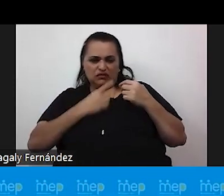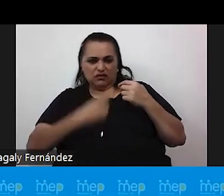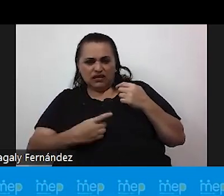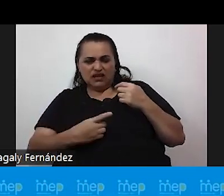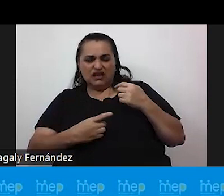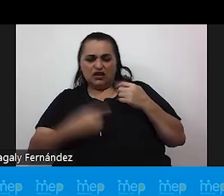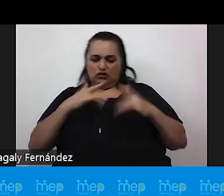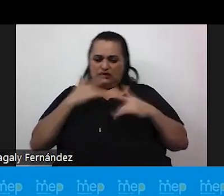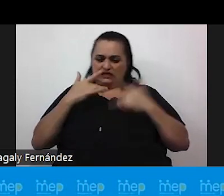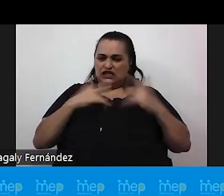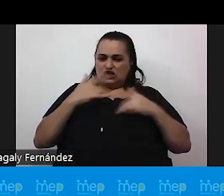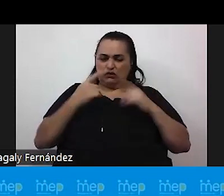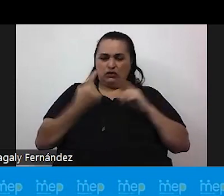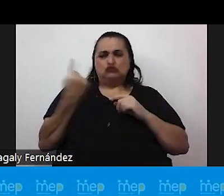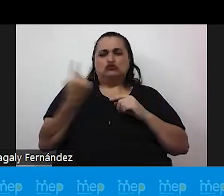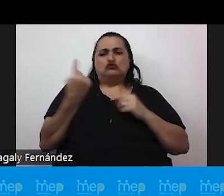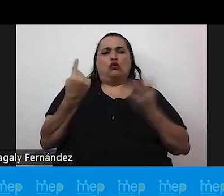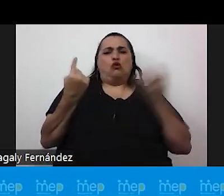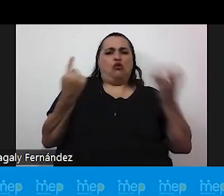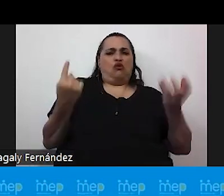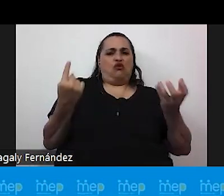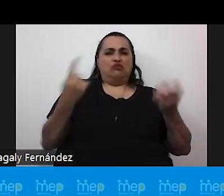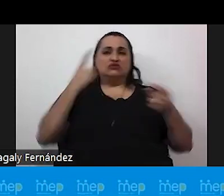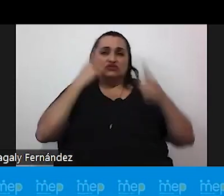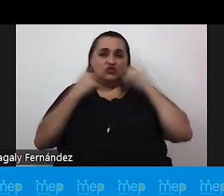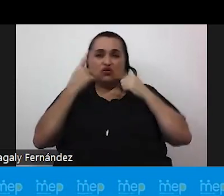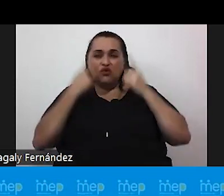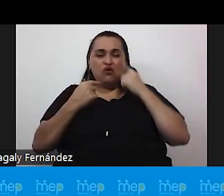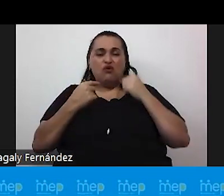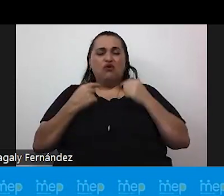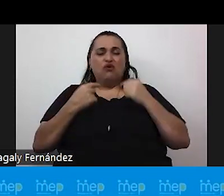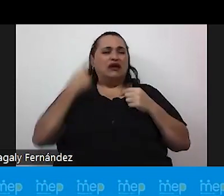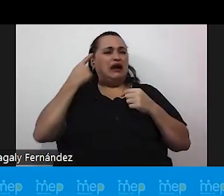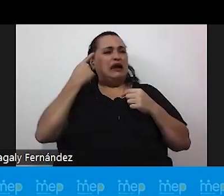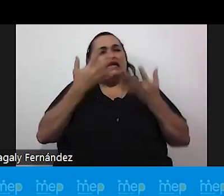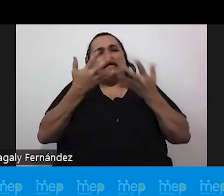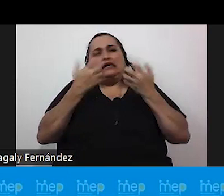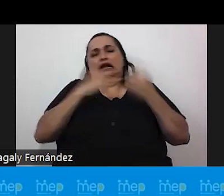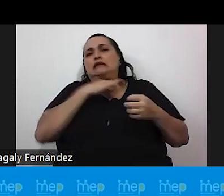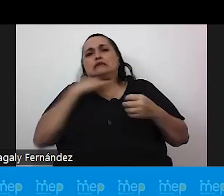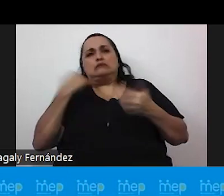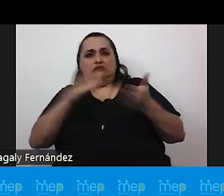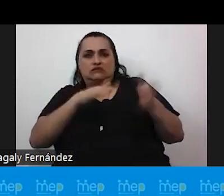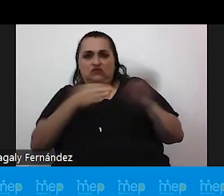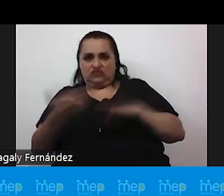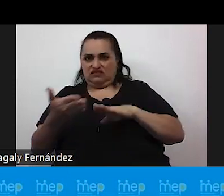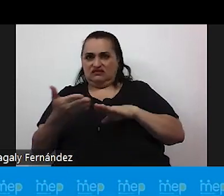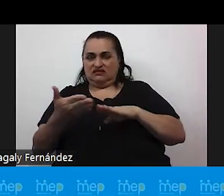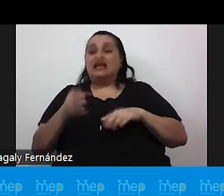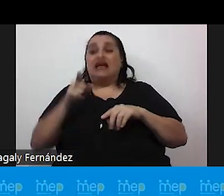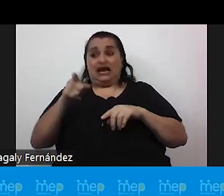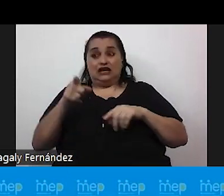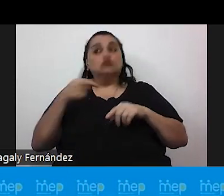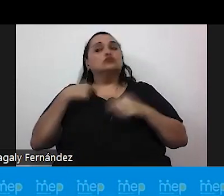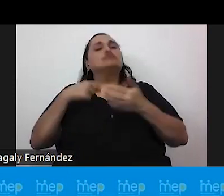sintomatología de aislamiento llanto desesperanza y de acción suicida ante estos casos podemos hacer una